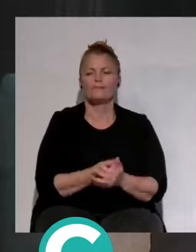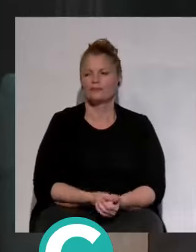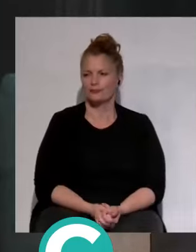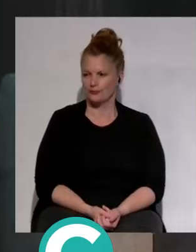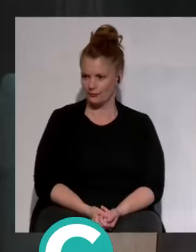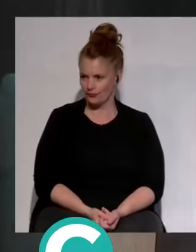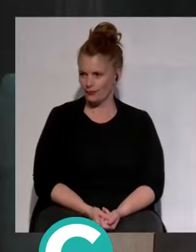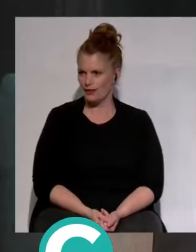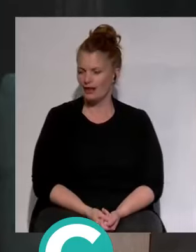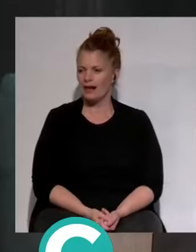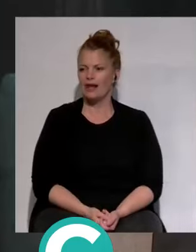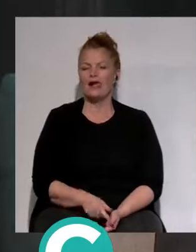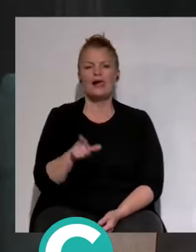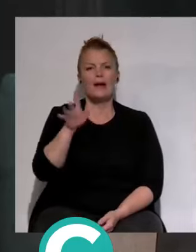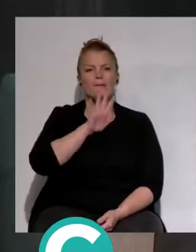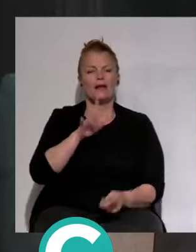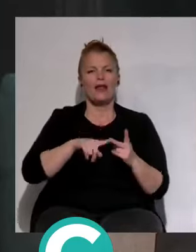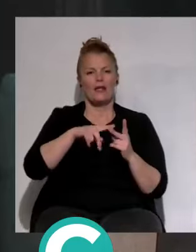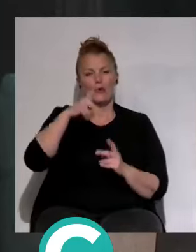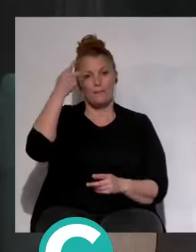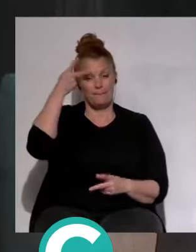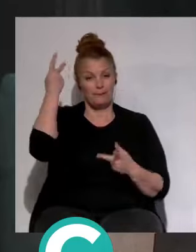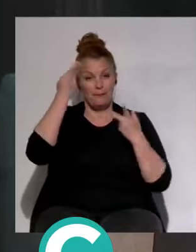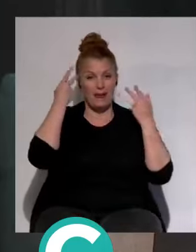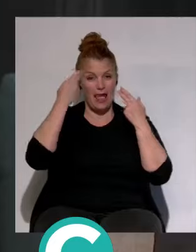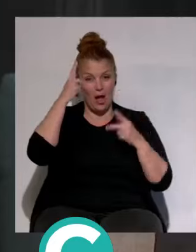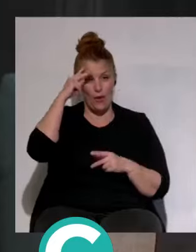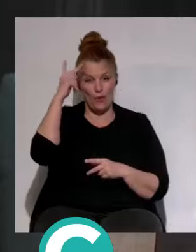que tiene el pelado de un clic de Fomóvil. El hombre.